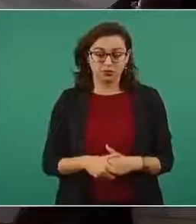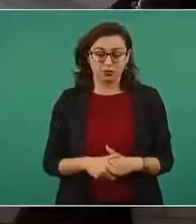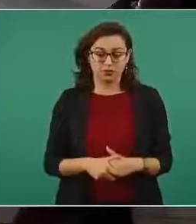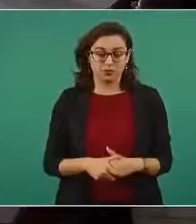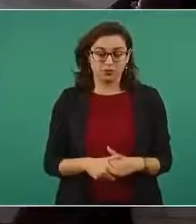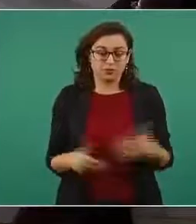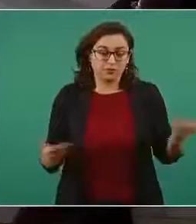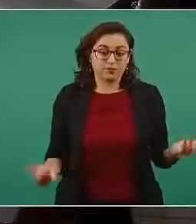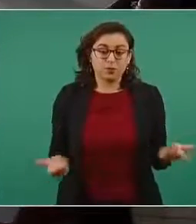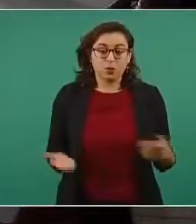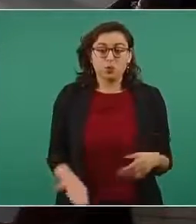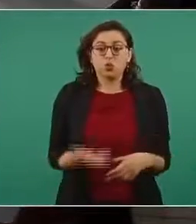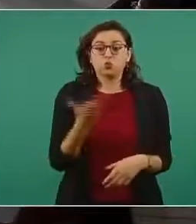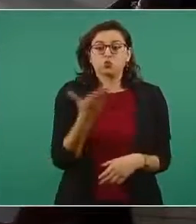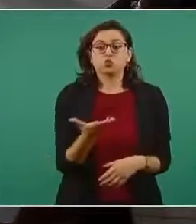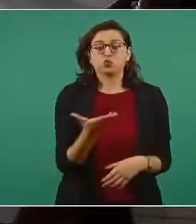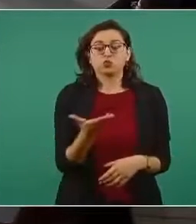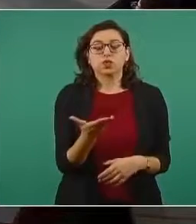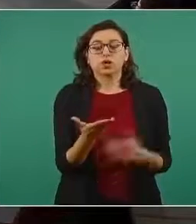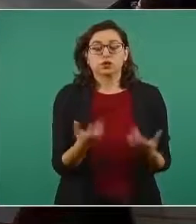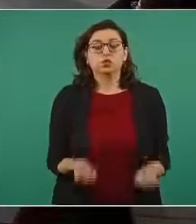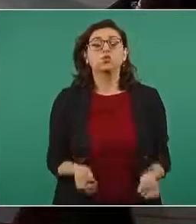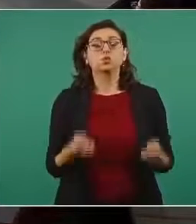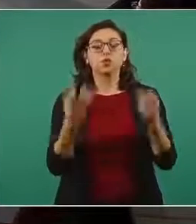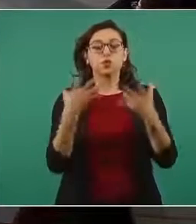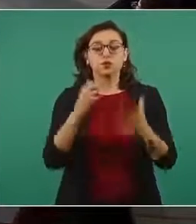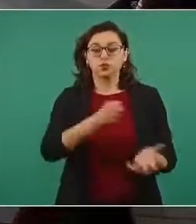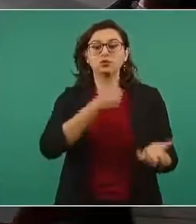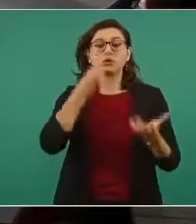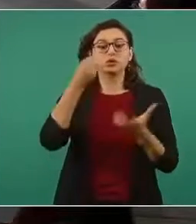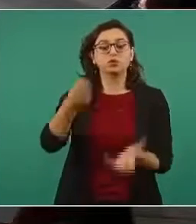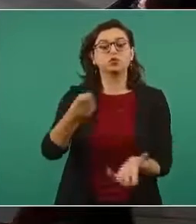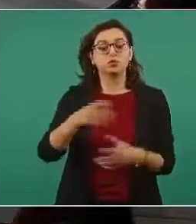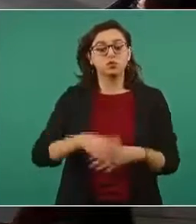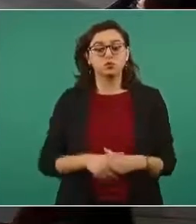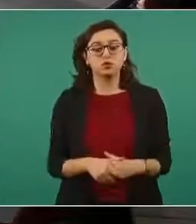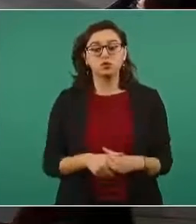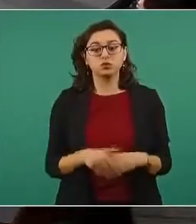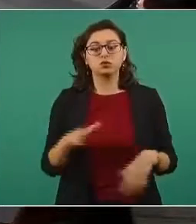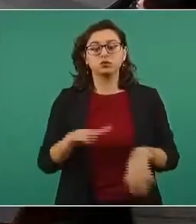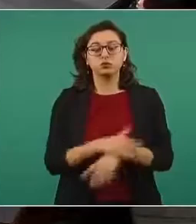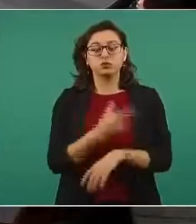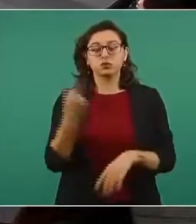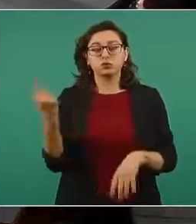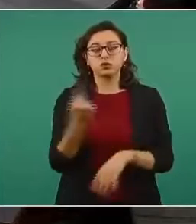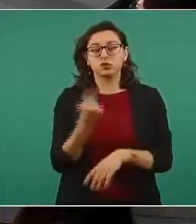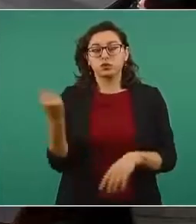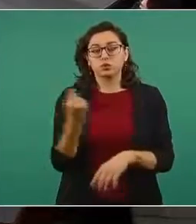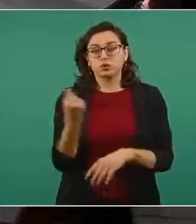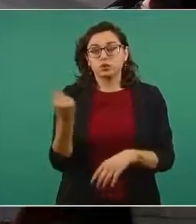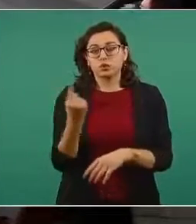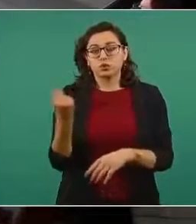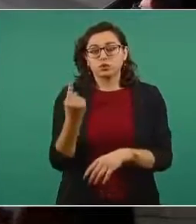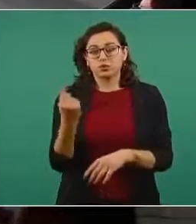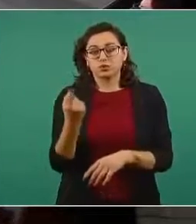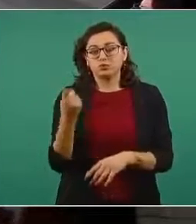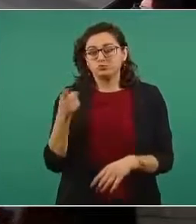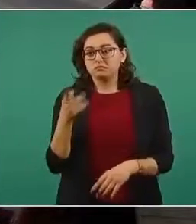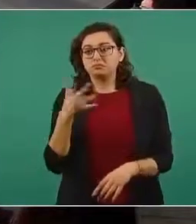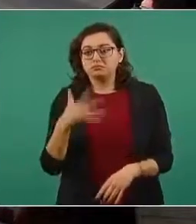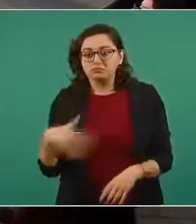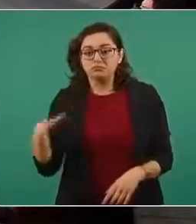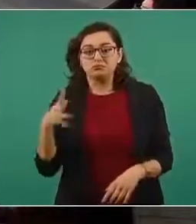esto usted cuánto le ha le ha destinado a esto porque habla ella de que han estado